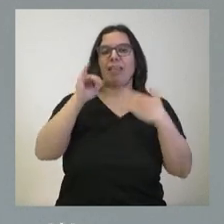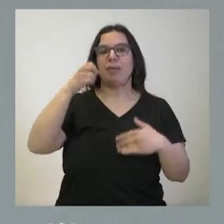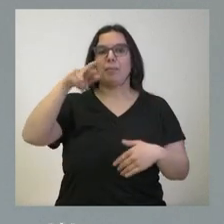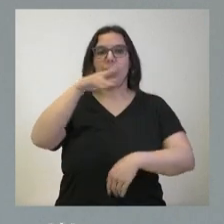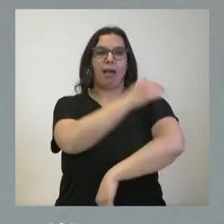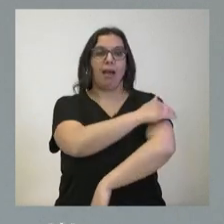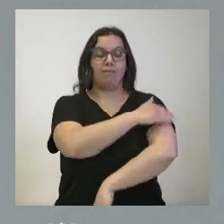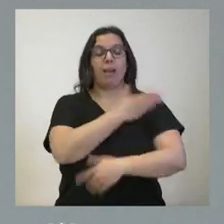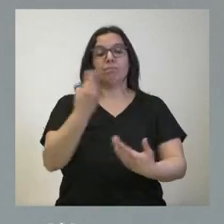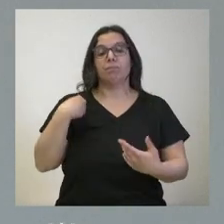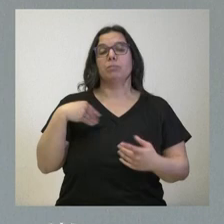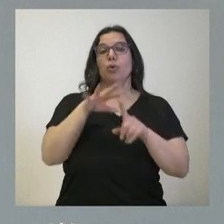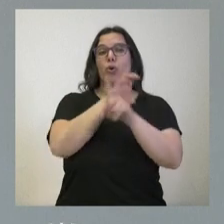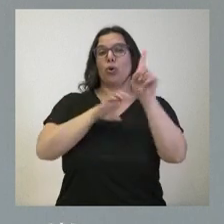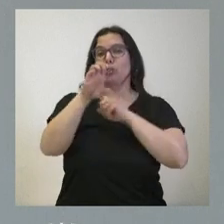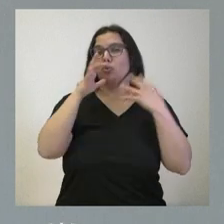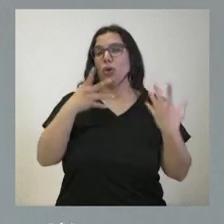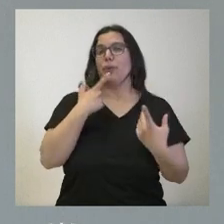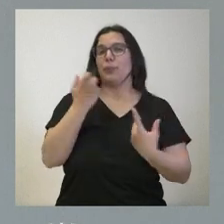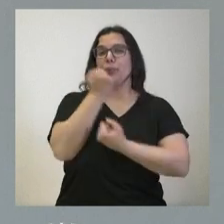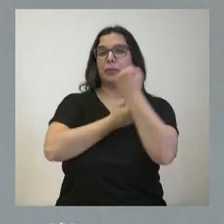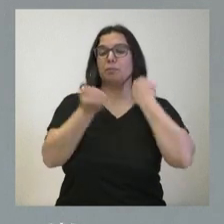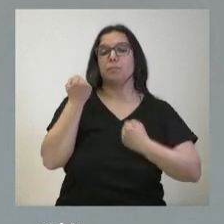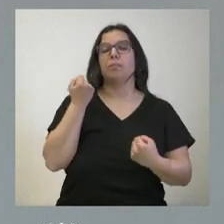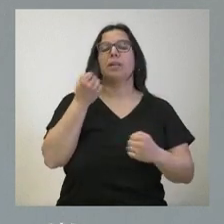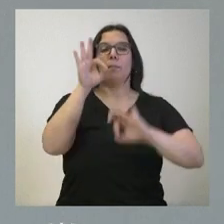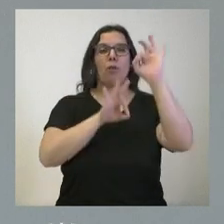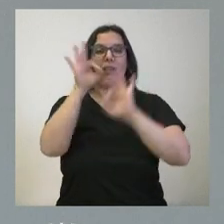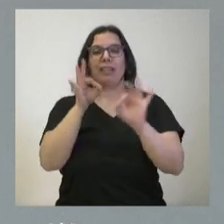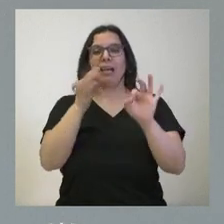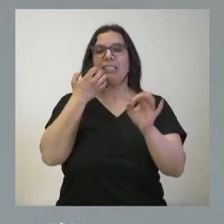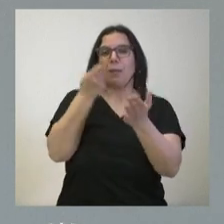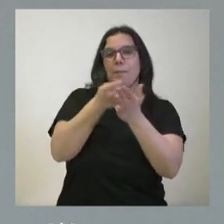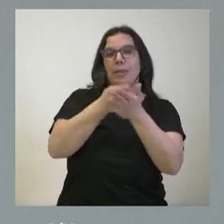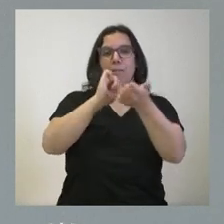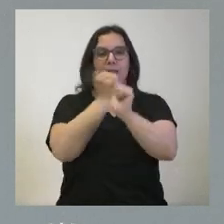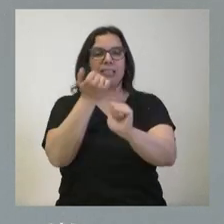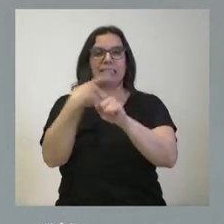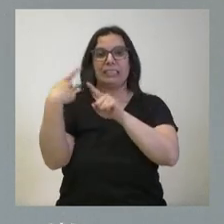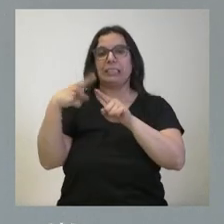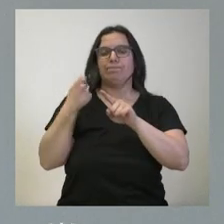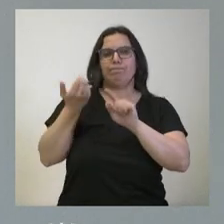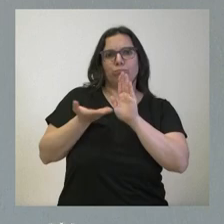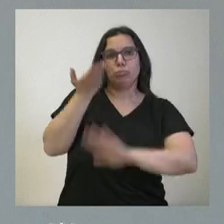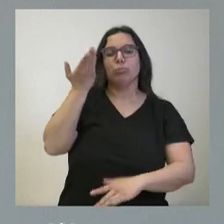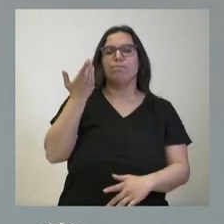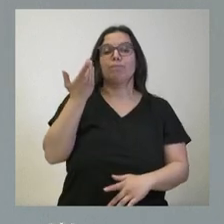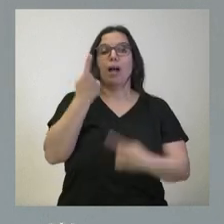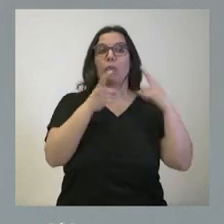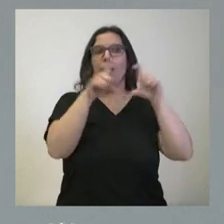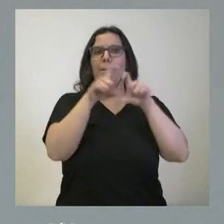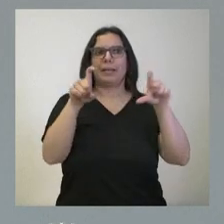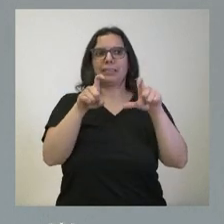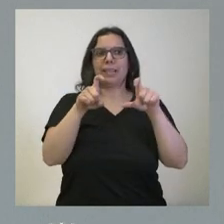este contexto de especial dificultad económica, de incremento de los tipos de interés, se hace más complicado el acceso por parte de muchas empresas